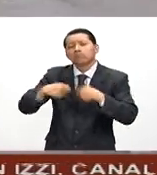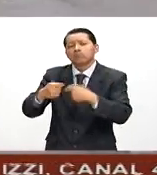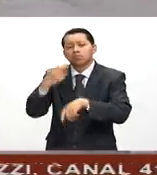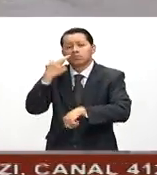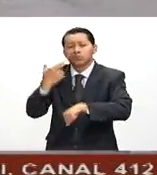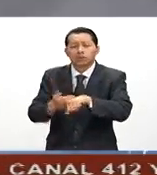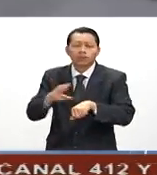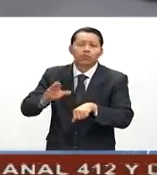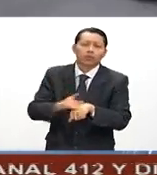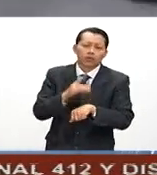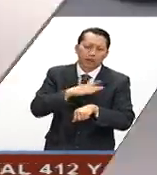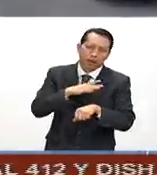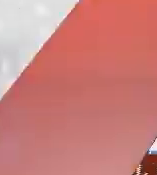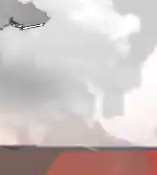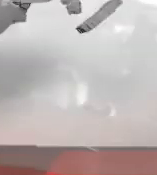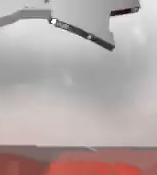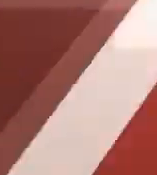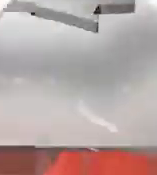la dimisión.